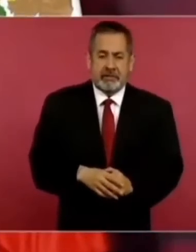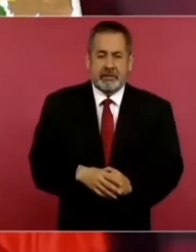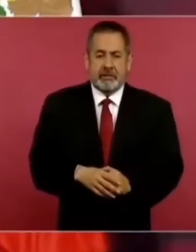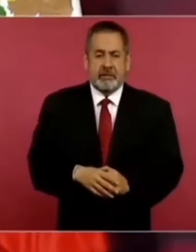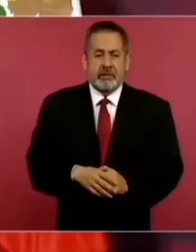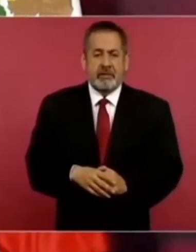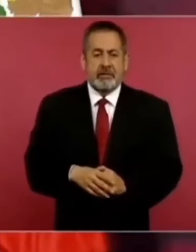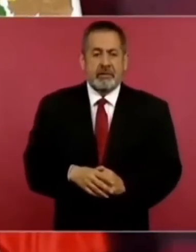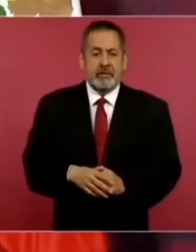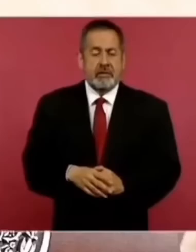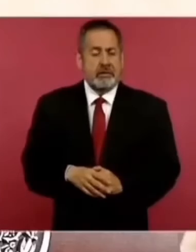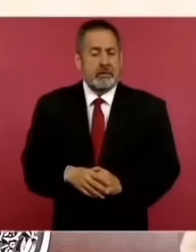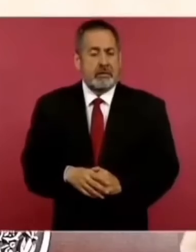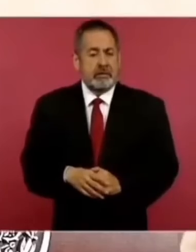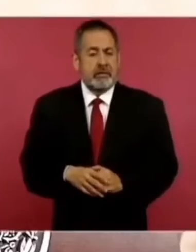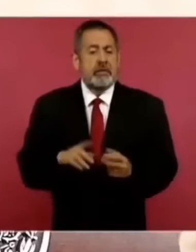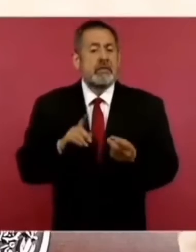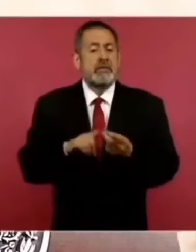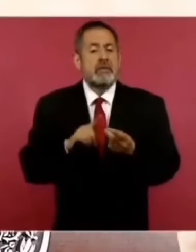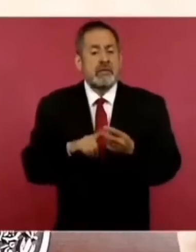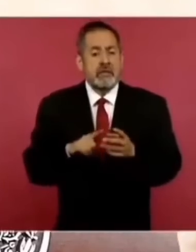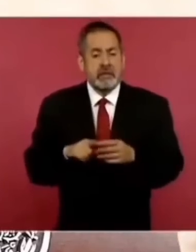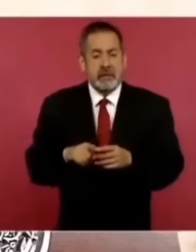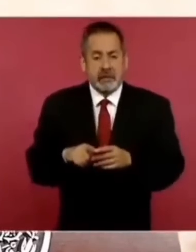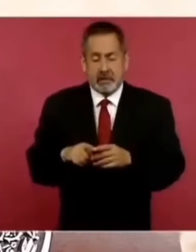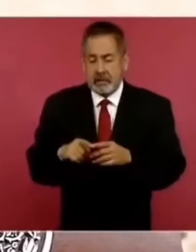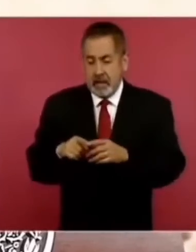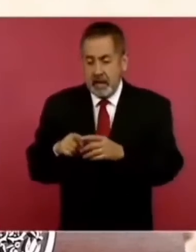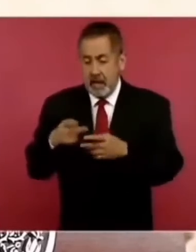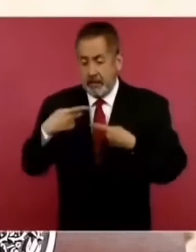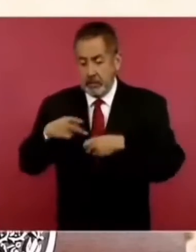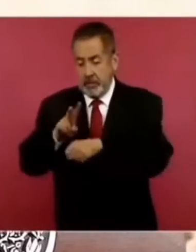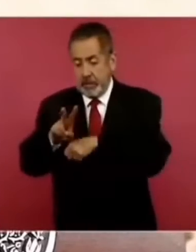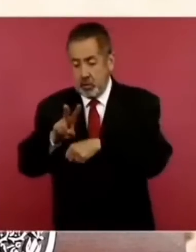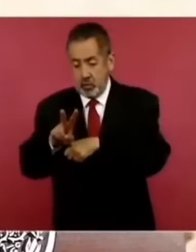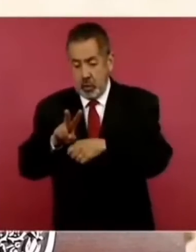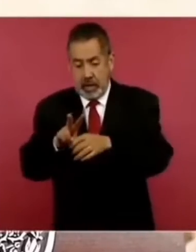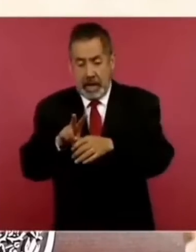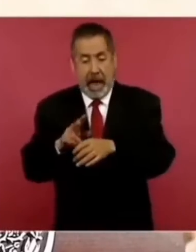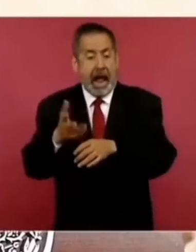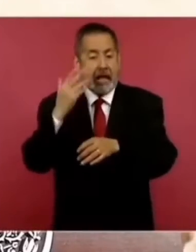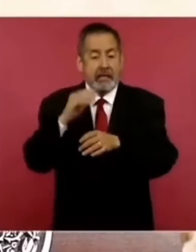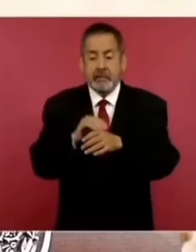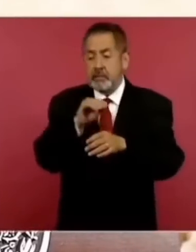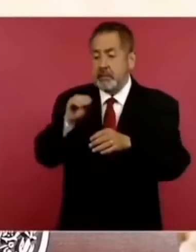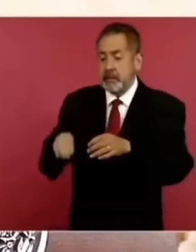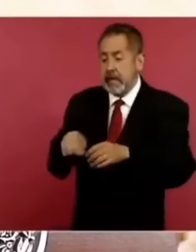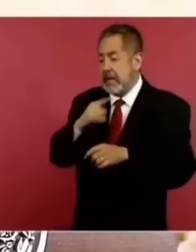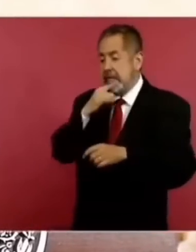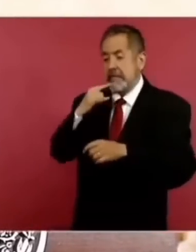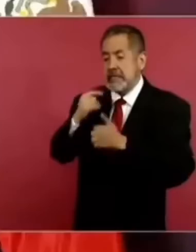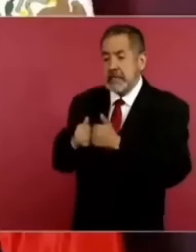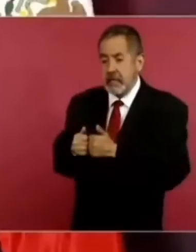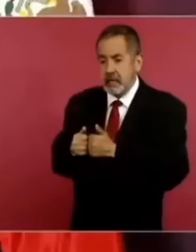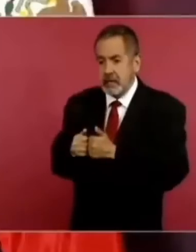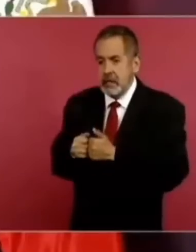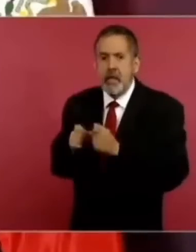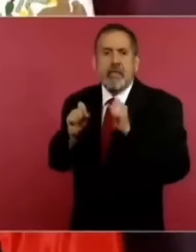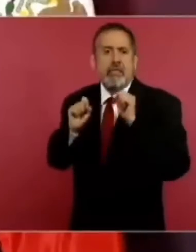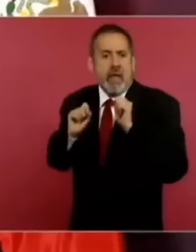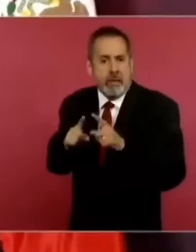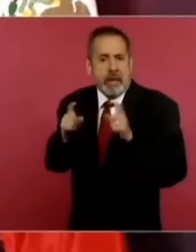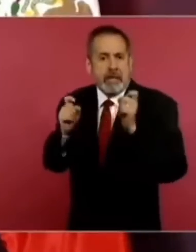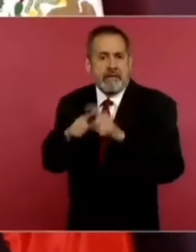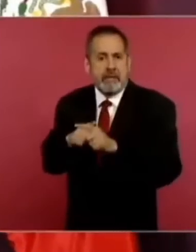migrando quienes ya salieron antes de Venezuela y estaban en Chile y estaban en otros países y ahora